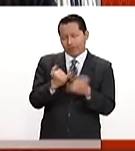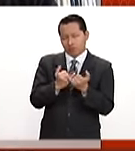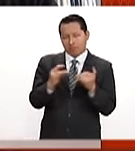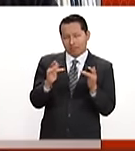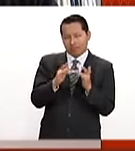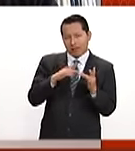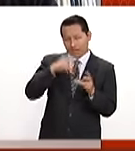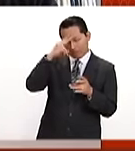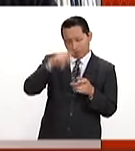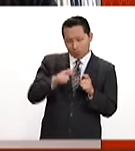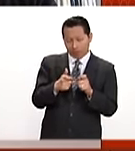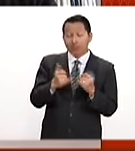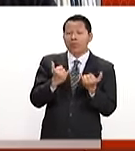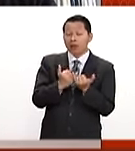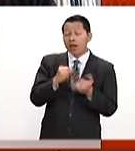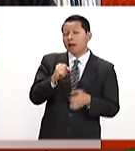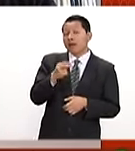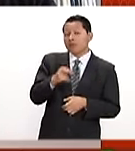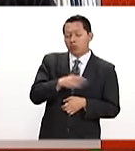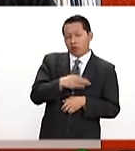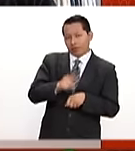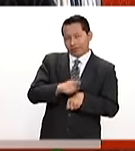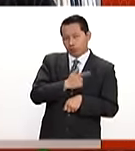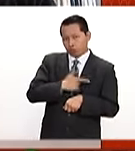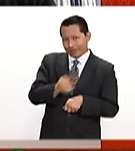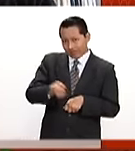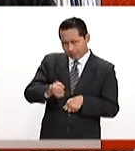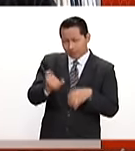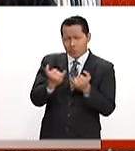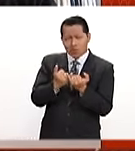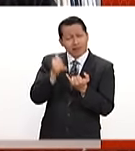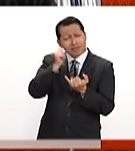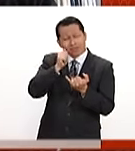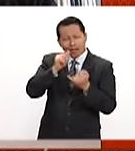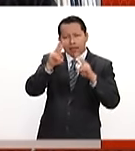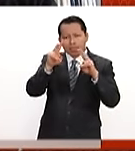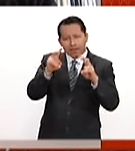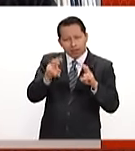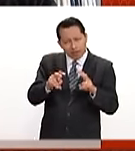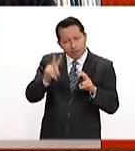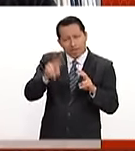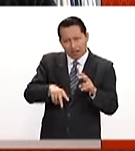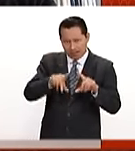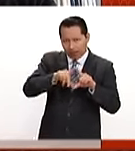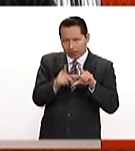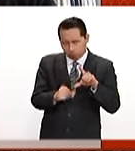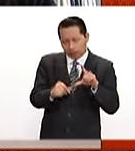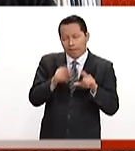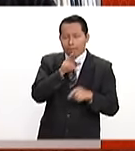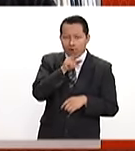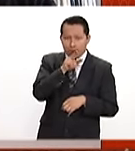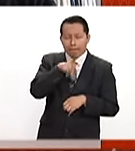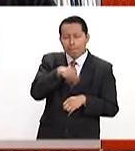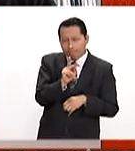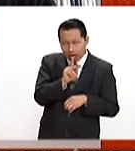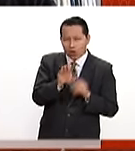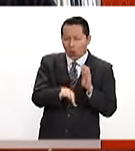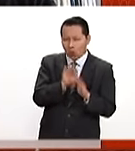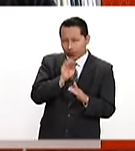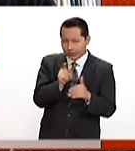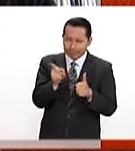que nada y son muchos los temas a nivel internacional que nos están preocupando. Pero vamos por el primero,